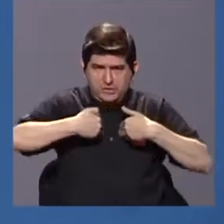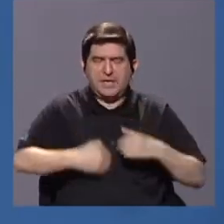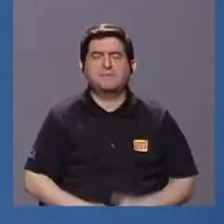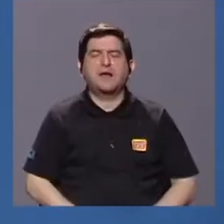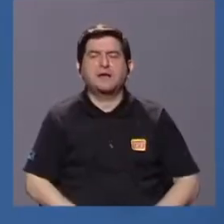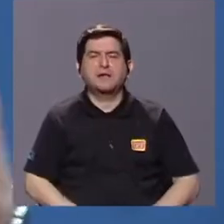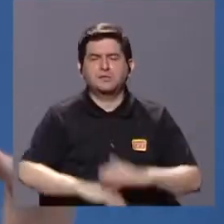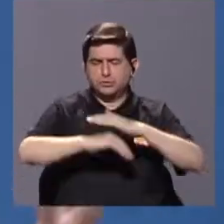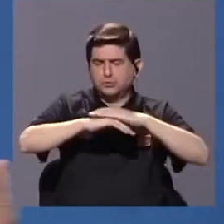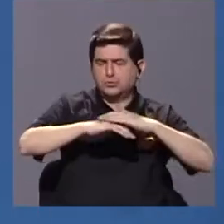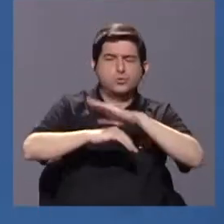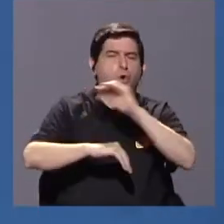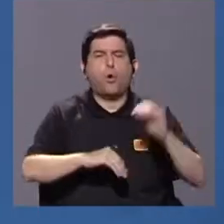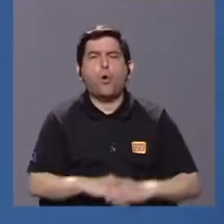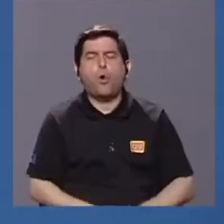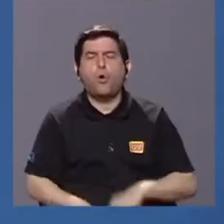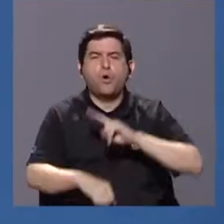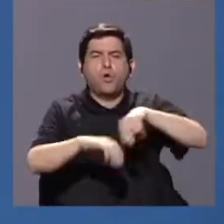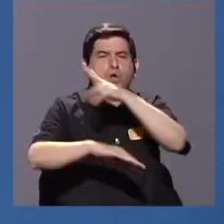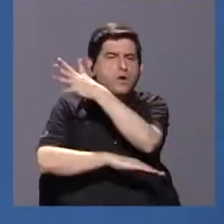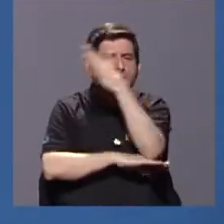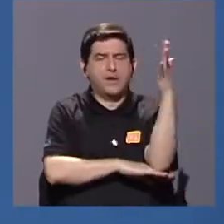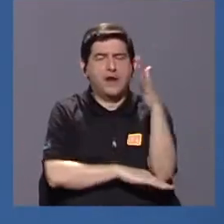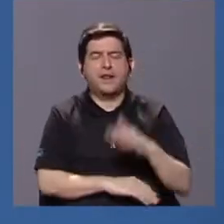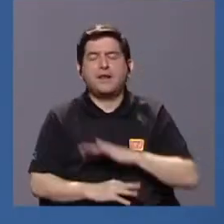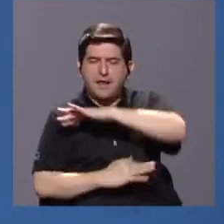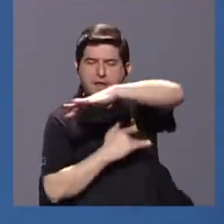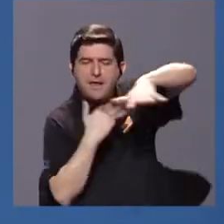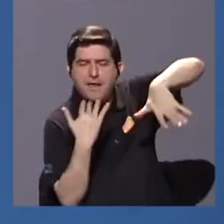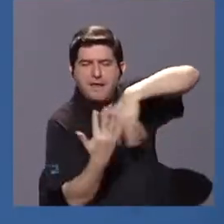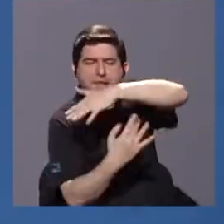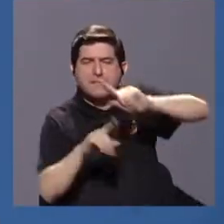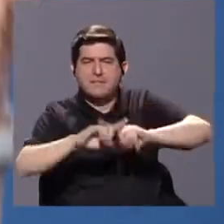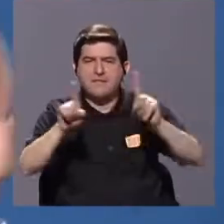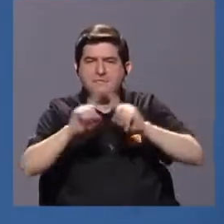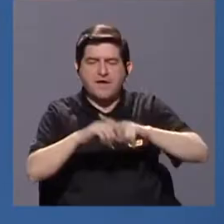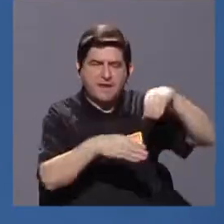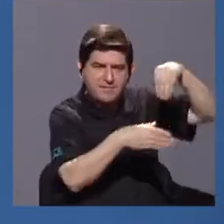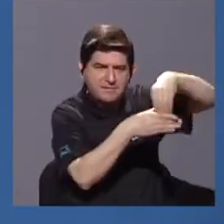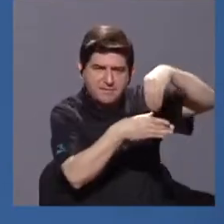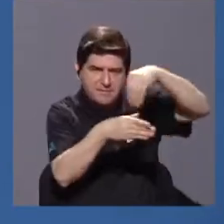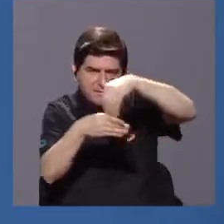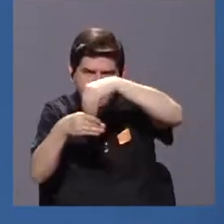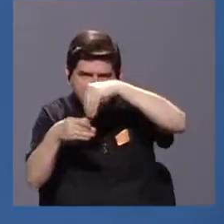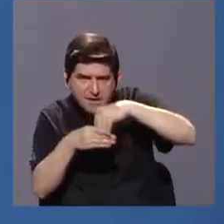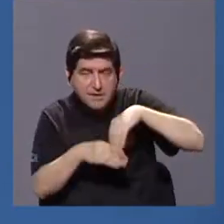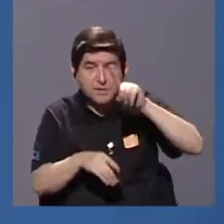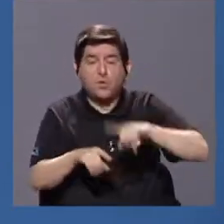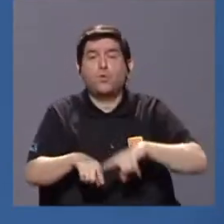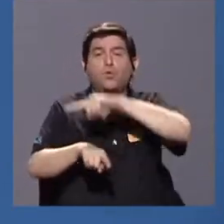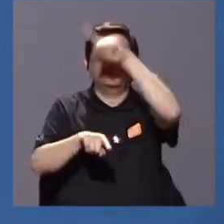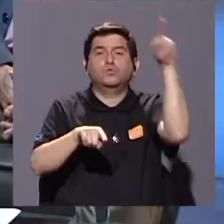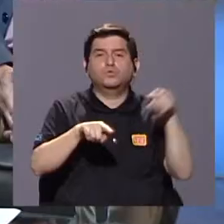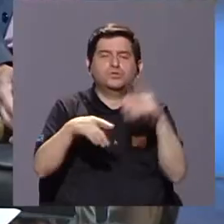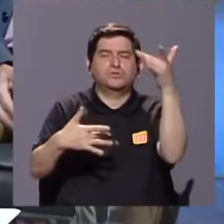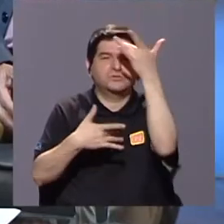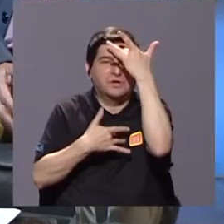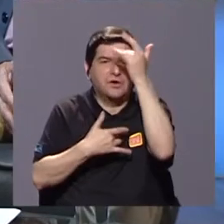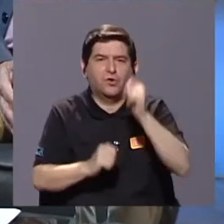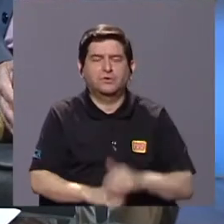y silvestres que pueden formar parte también de esas interacciones entre los diferentes componentes que forman un ciclo de una enfermedad.